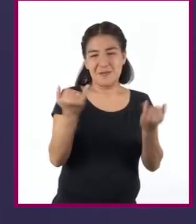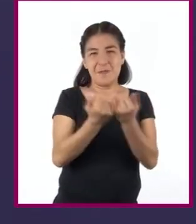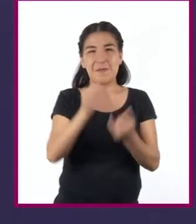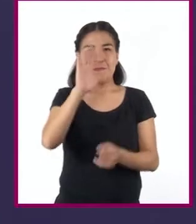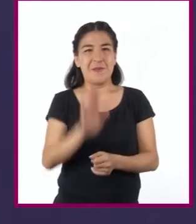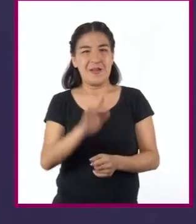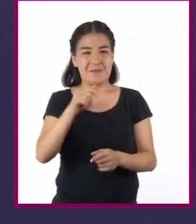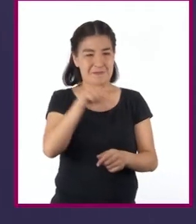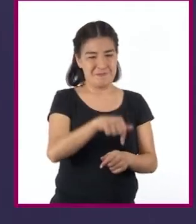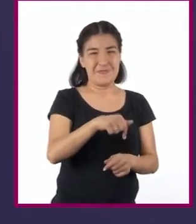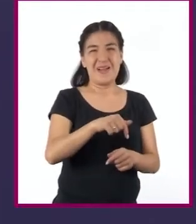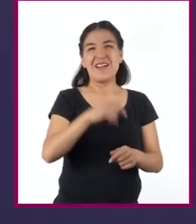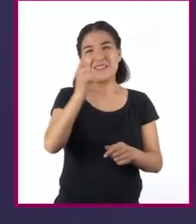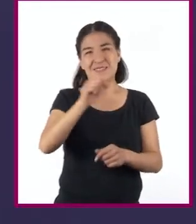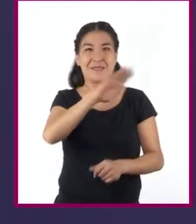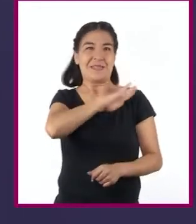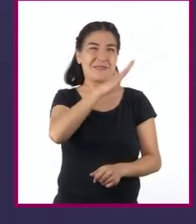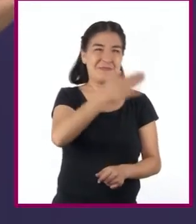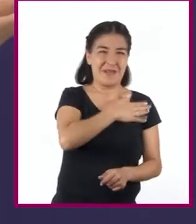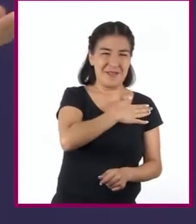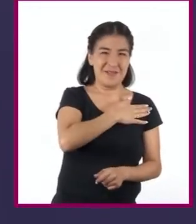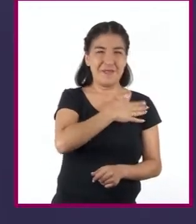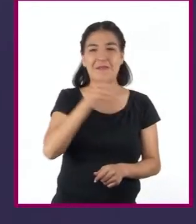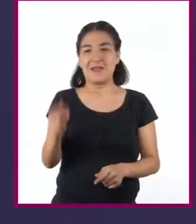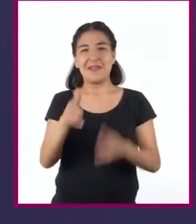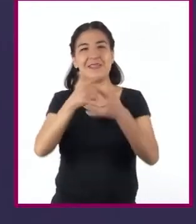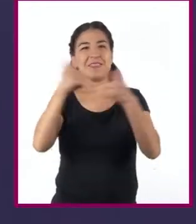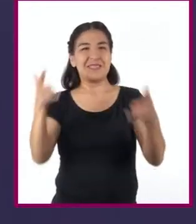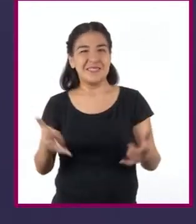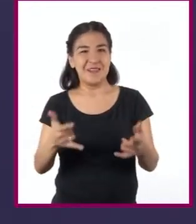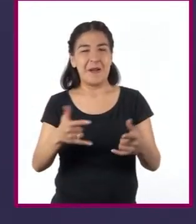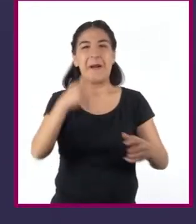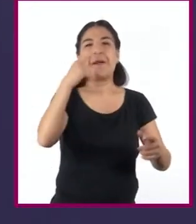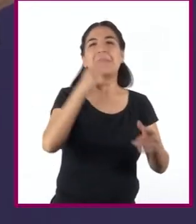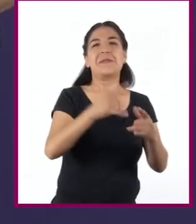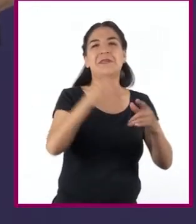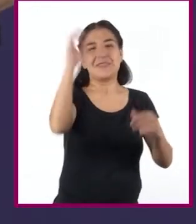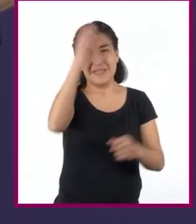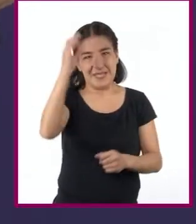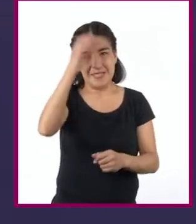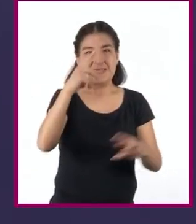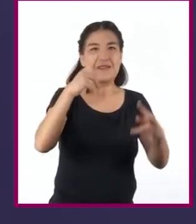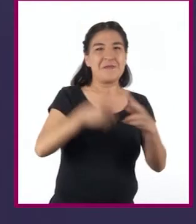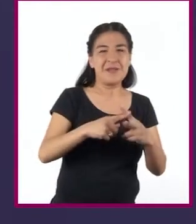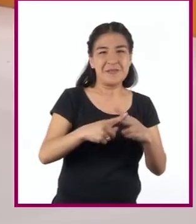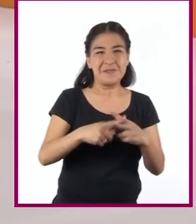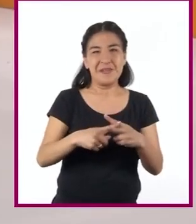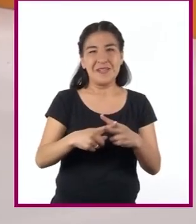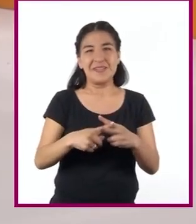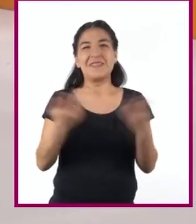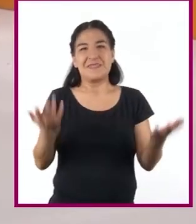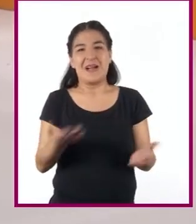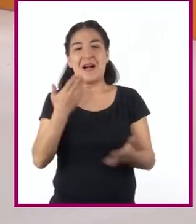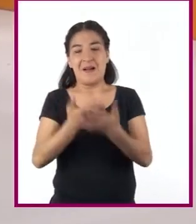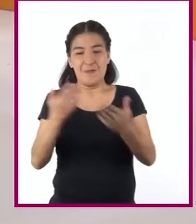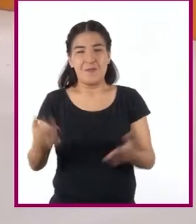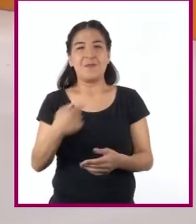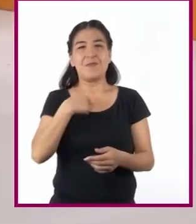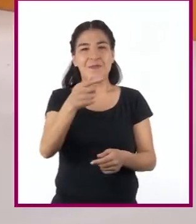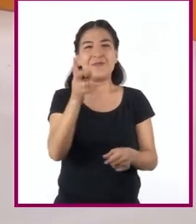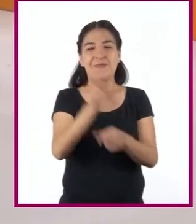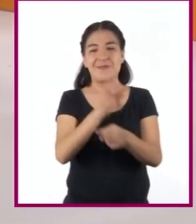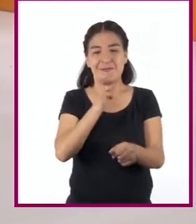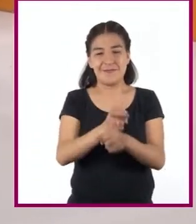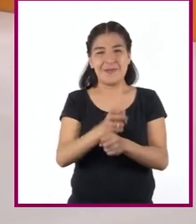diferentes asignaturas, lengua materna, historia, ciencias, matemáticas. Ahora los invito a ver